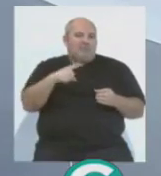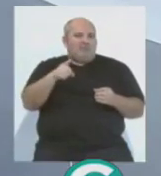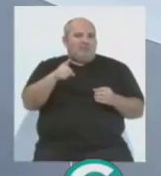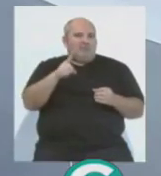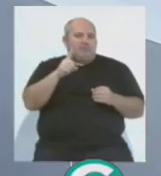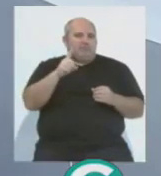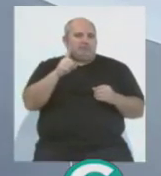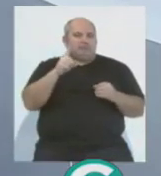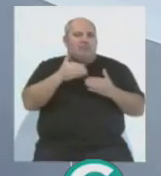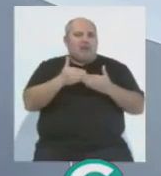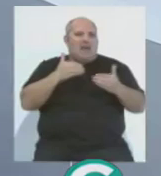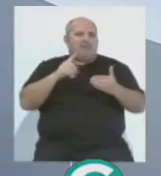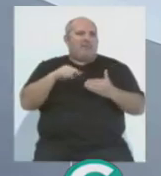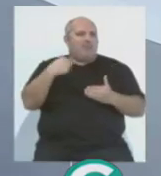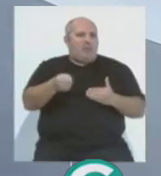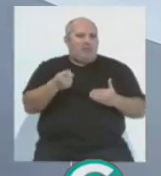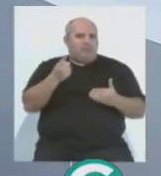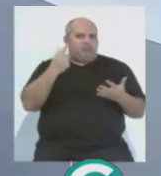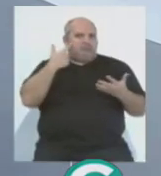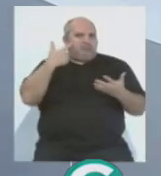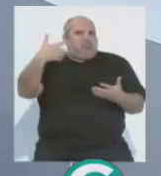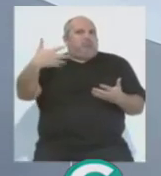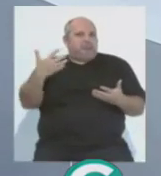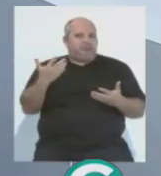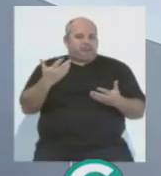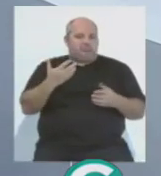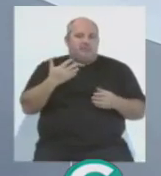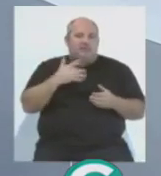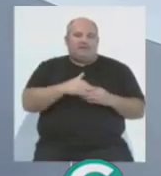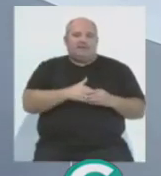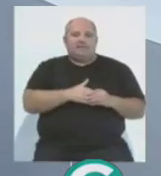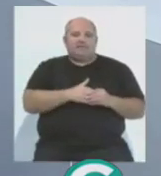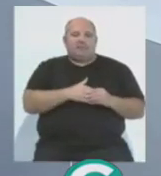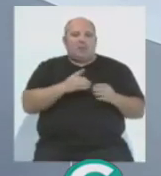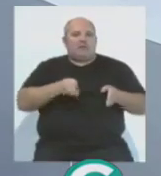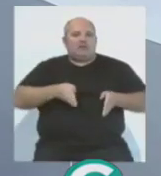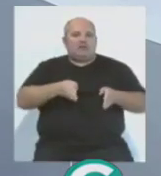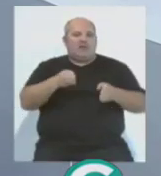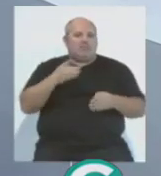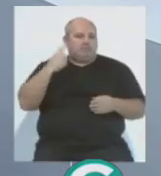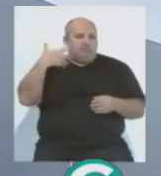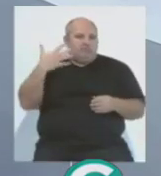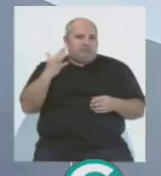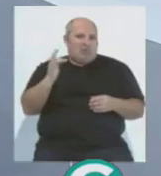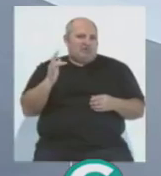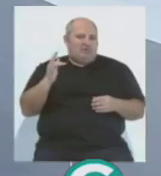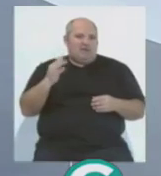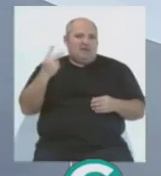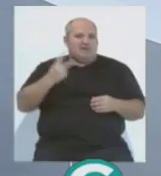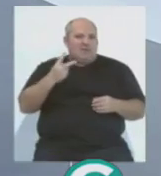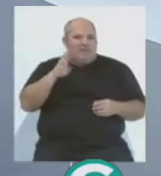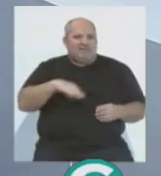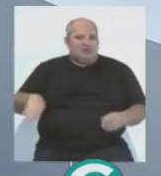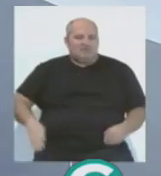fue un antes y un después que le dio opción casi a una trayectoria brillante en segunda